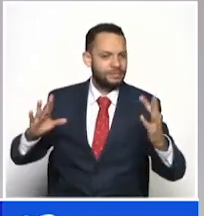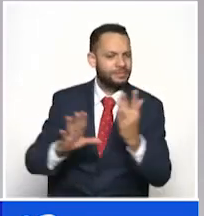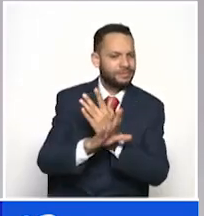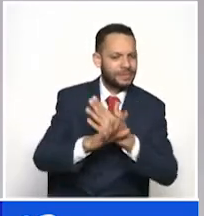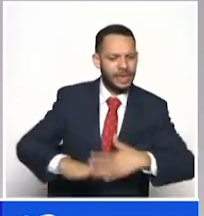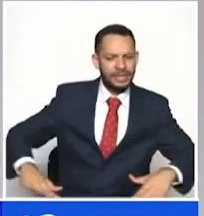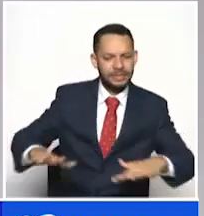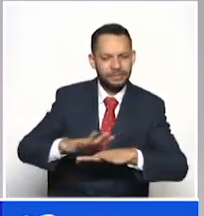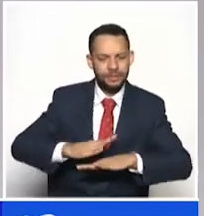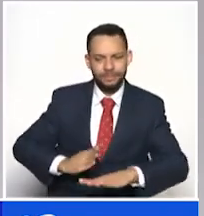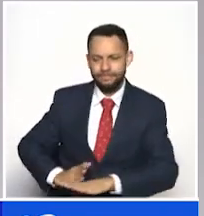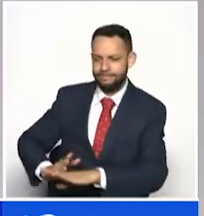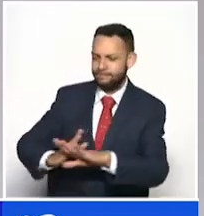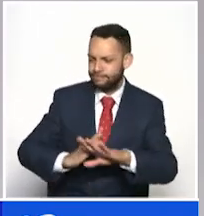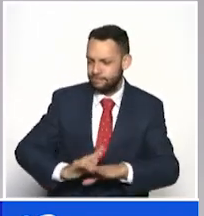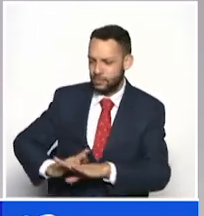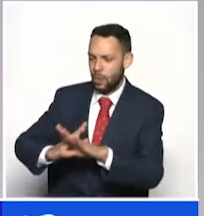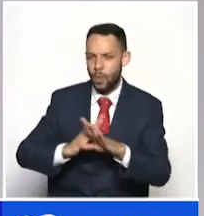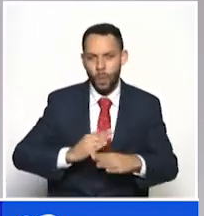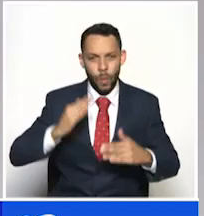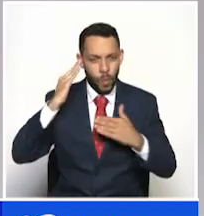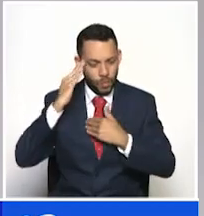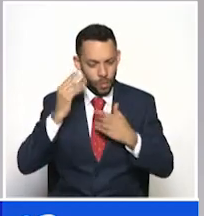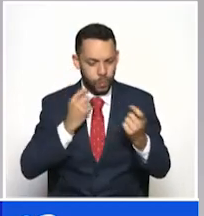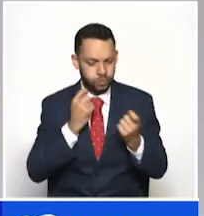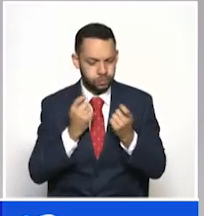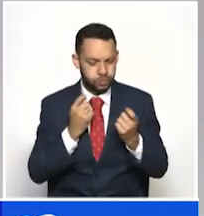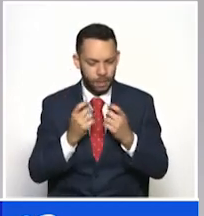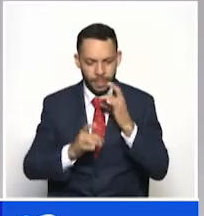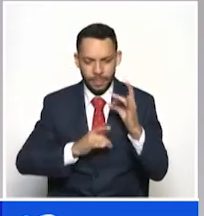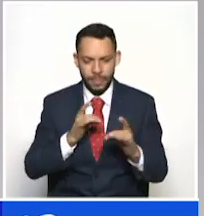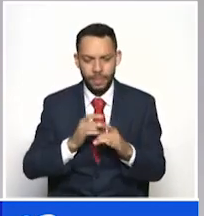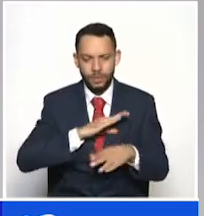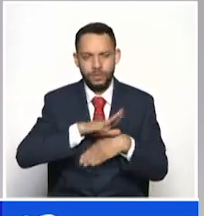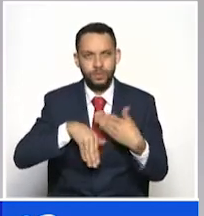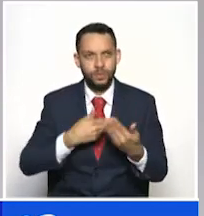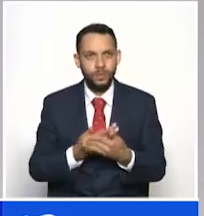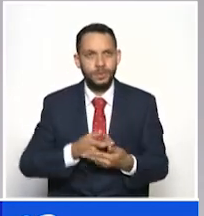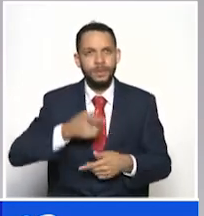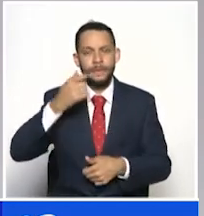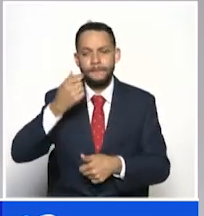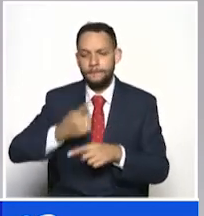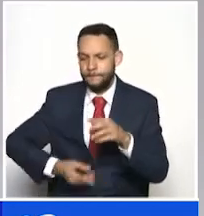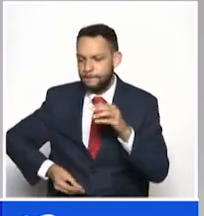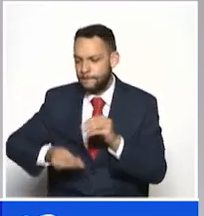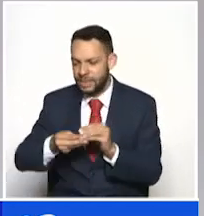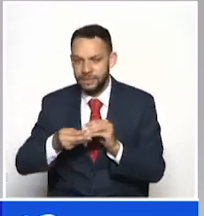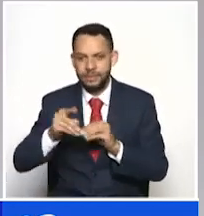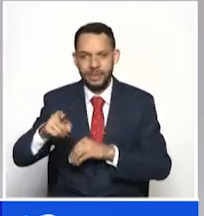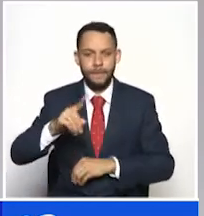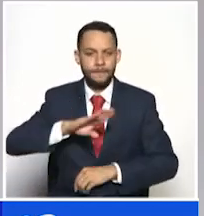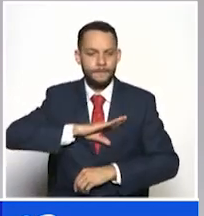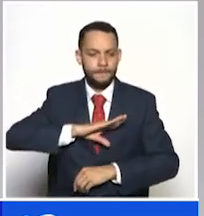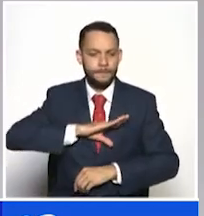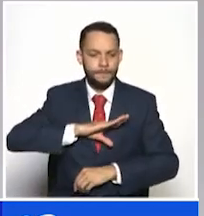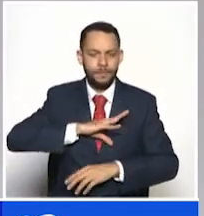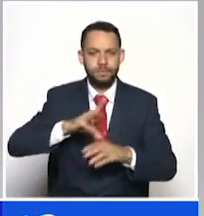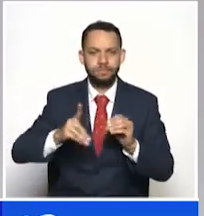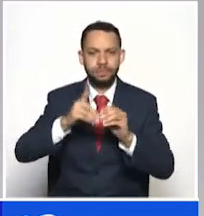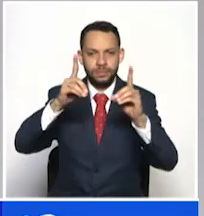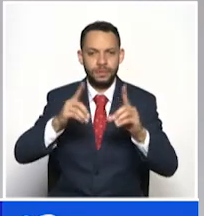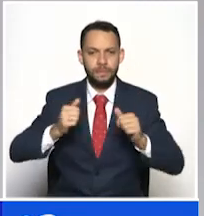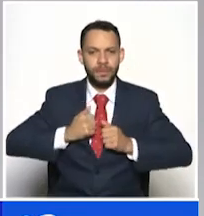seamos conscientes que el cuidado depende de todos, no solo de las disposiciones que de una administración, sino del